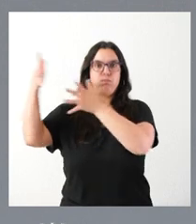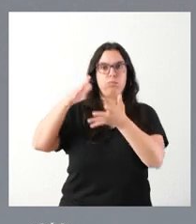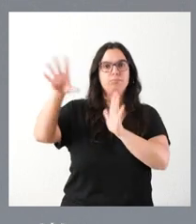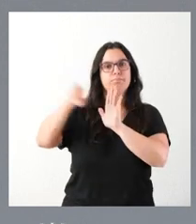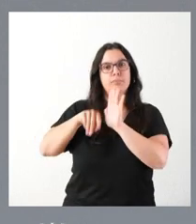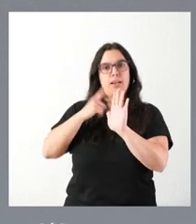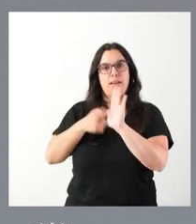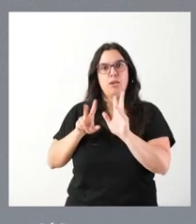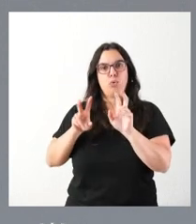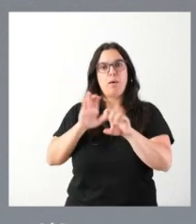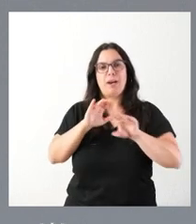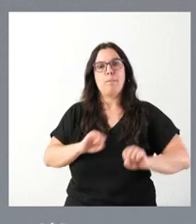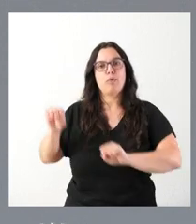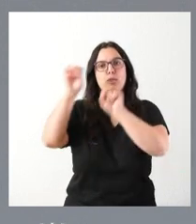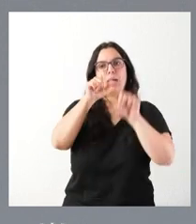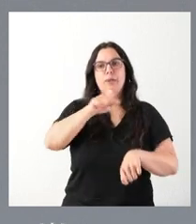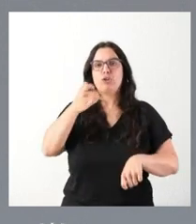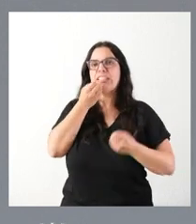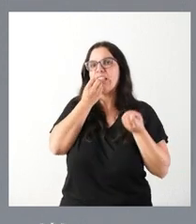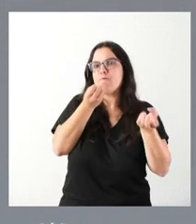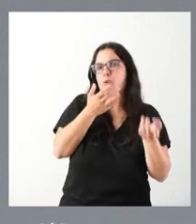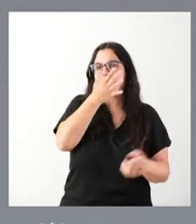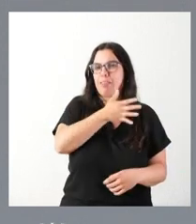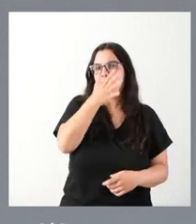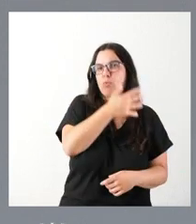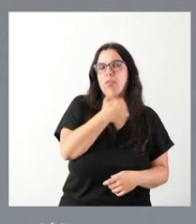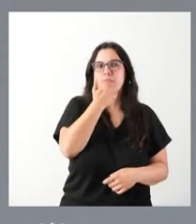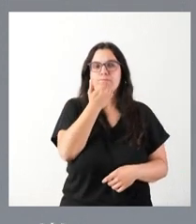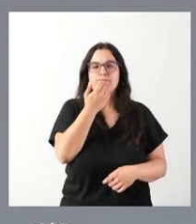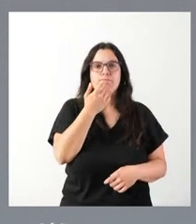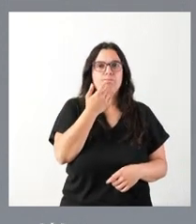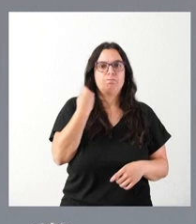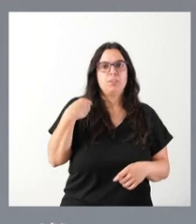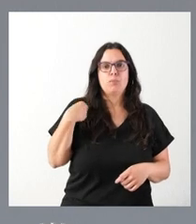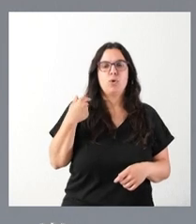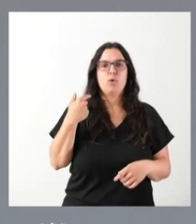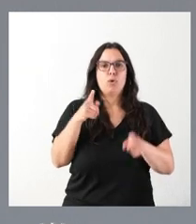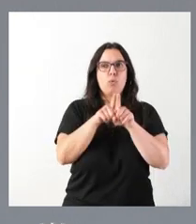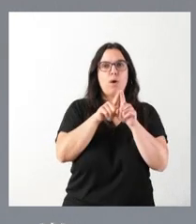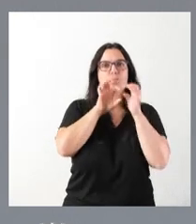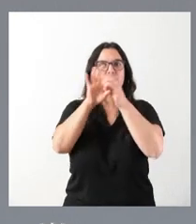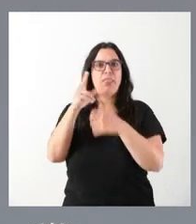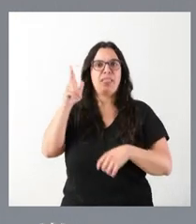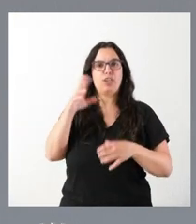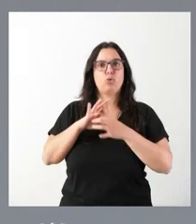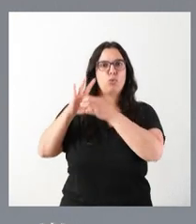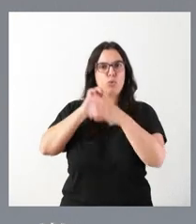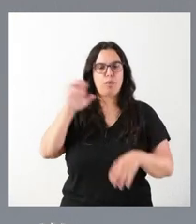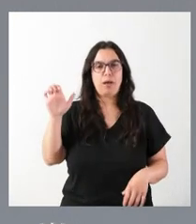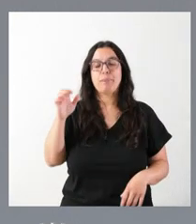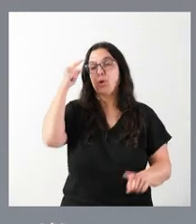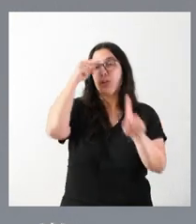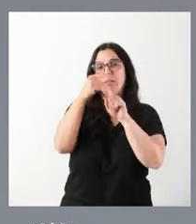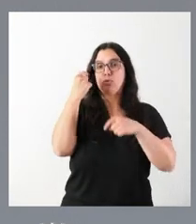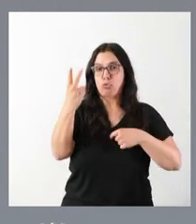protección de las personas que informen sobre infracciones del derecho de la Unión Europea con dos objetivos. En primer